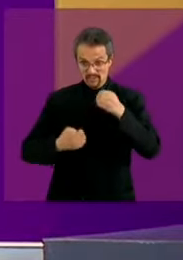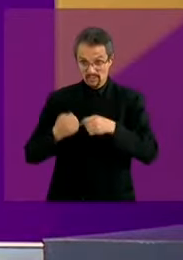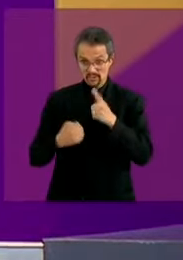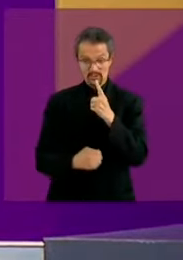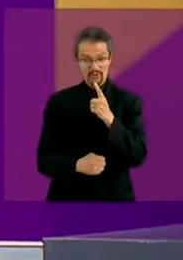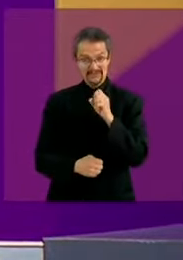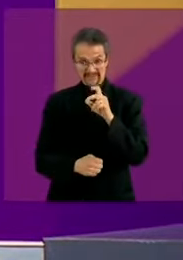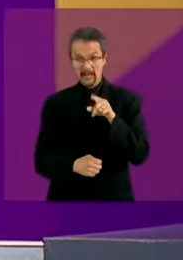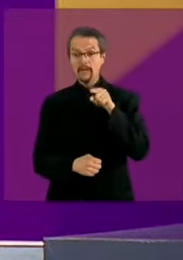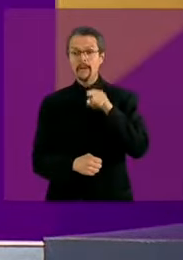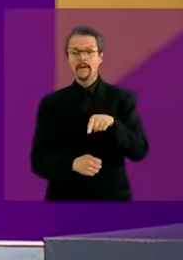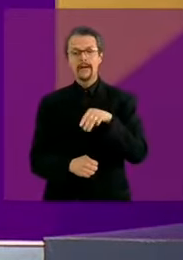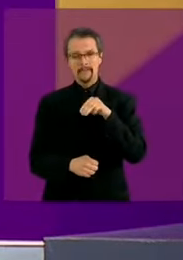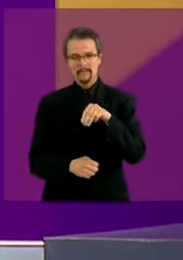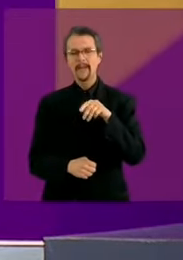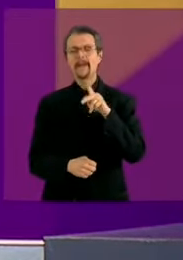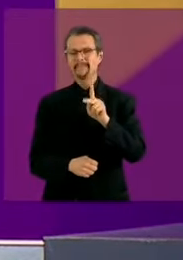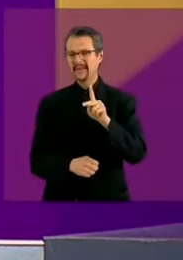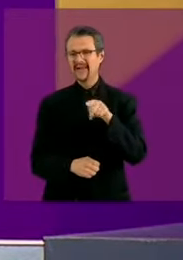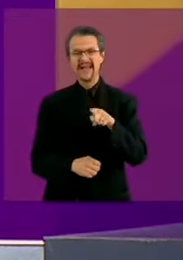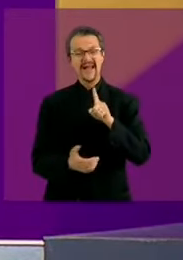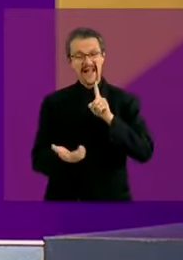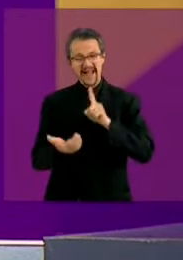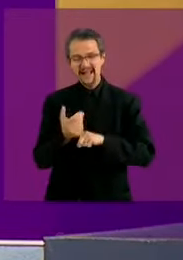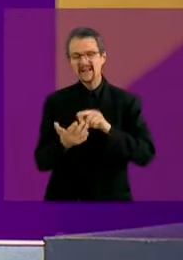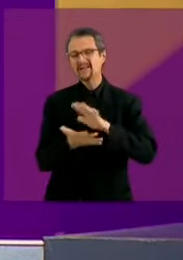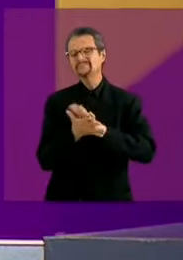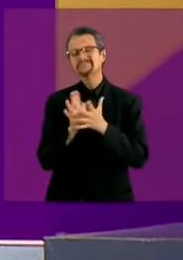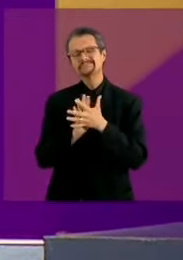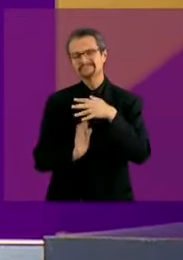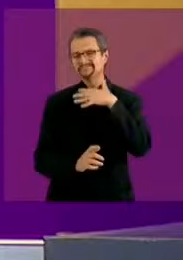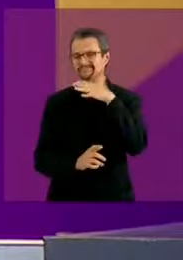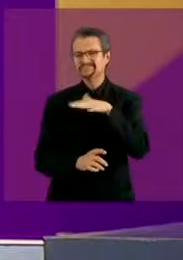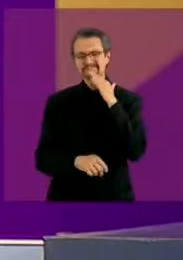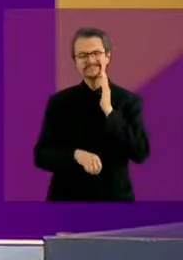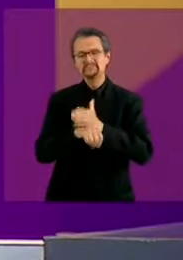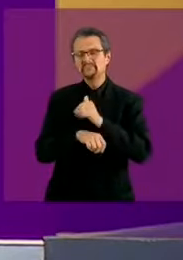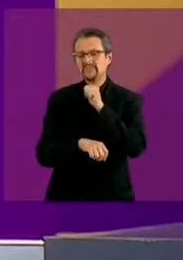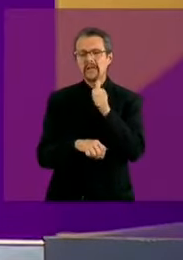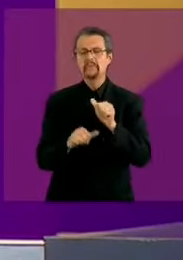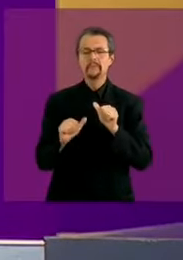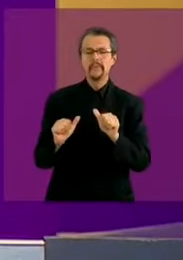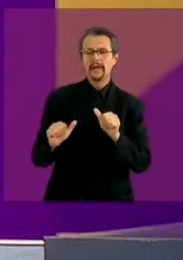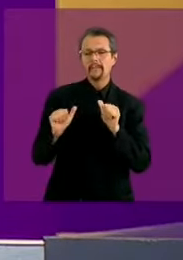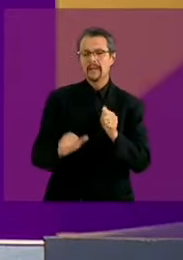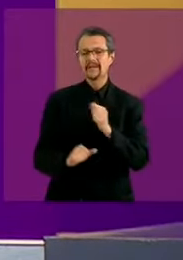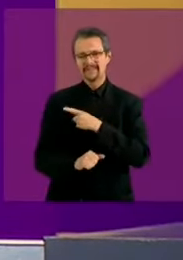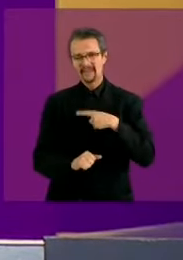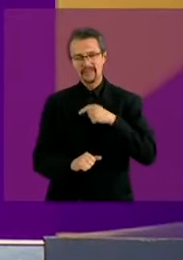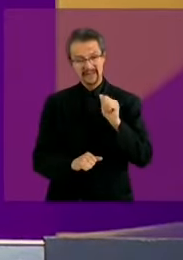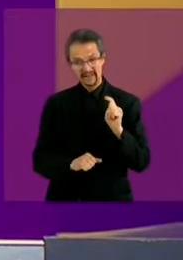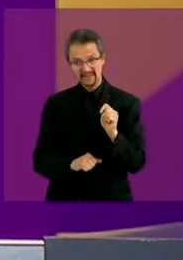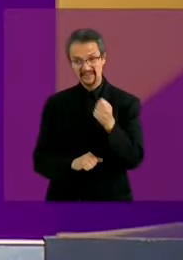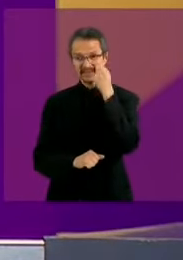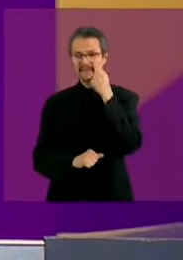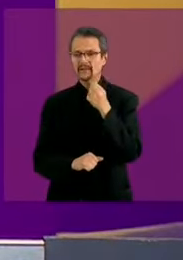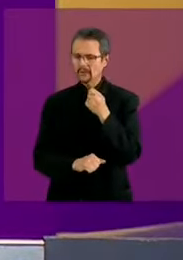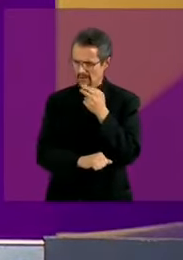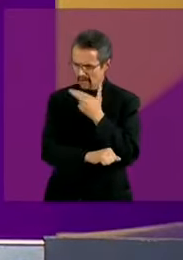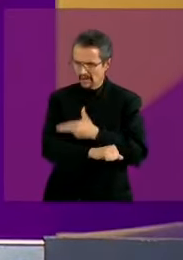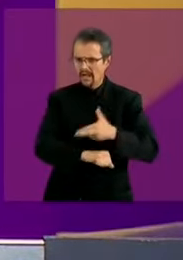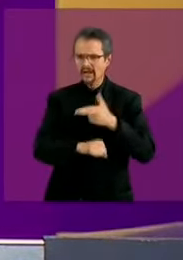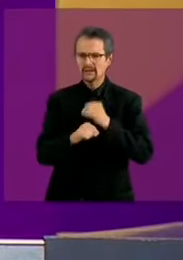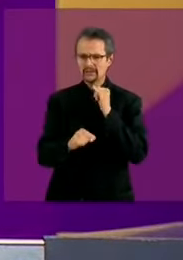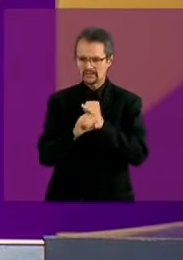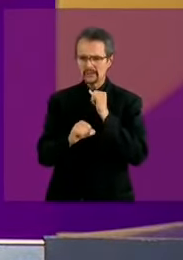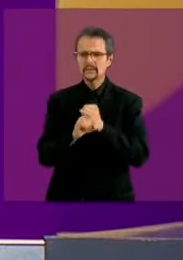cuello de botella, un cuello de botella para la impunidad, hay que apostar a la tecnología, a la digitalización de los trámites, de los servicios, a la posible